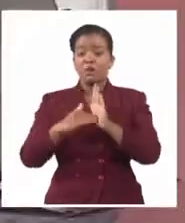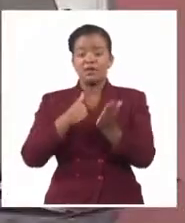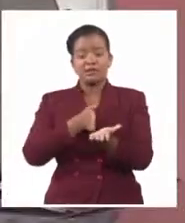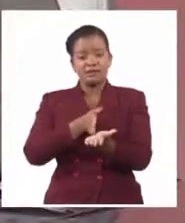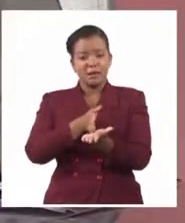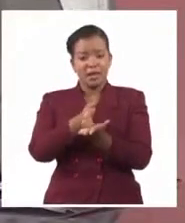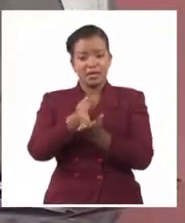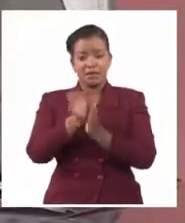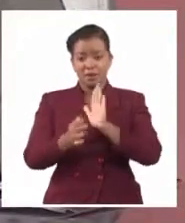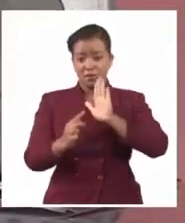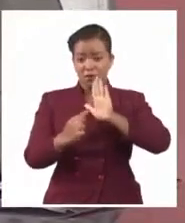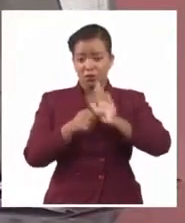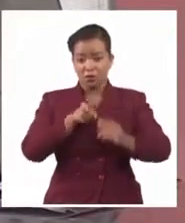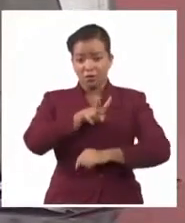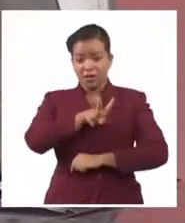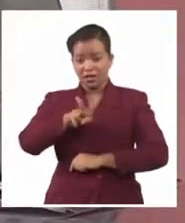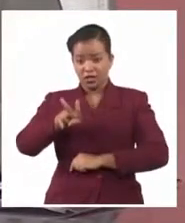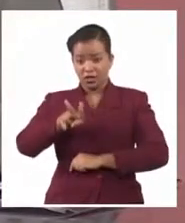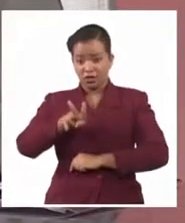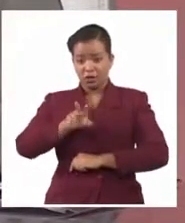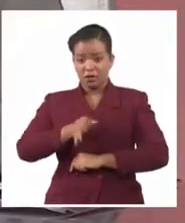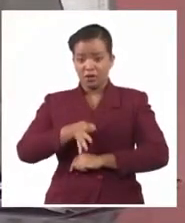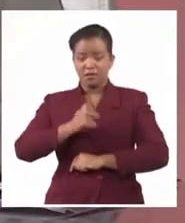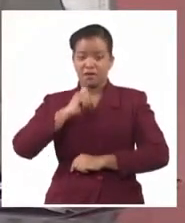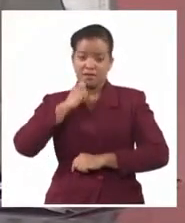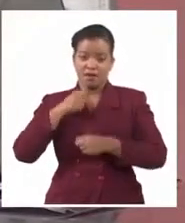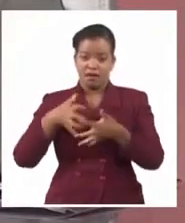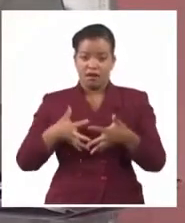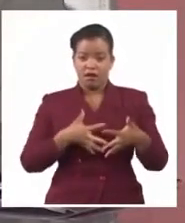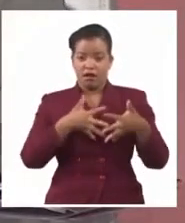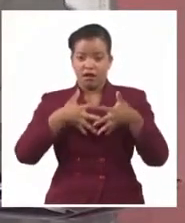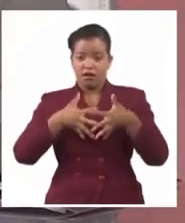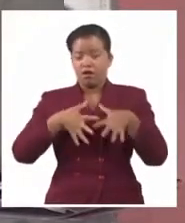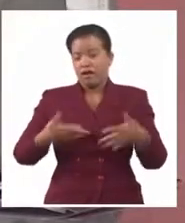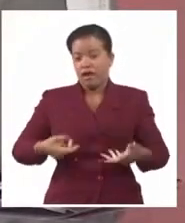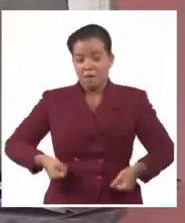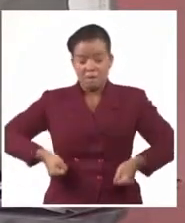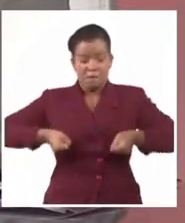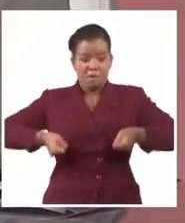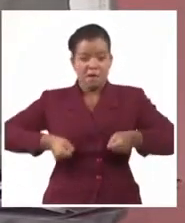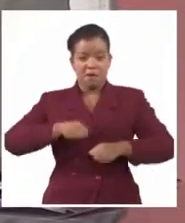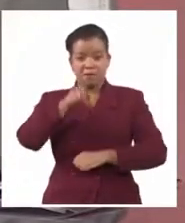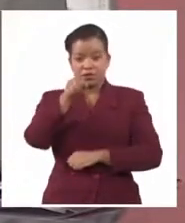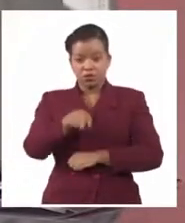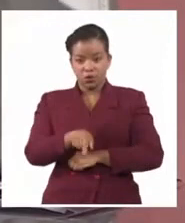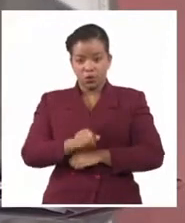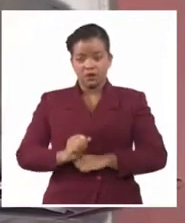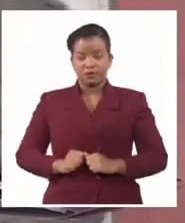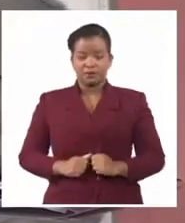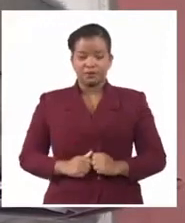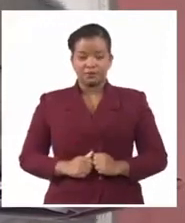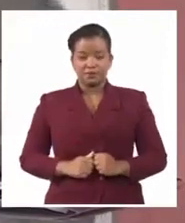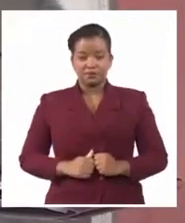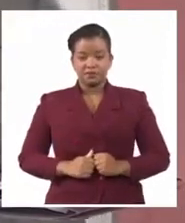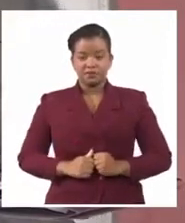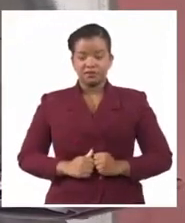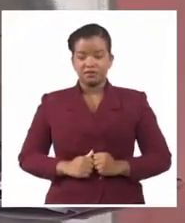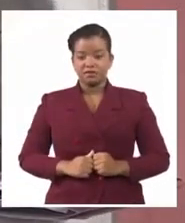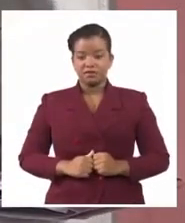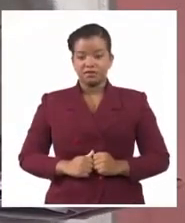de USD para los equipajes de las personas, acompañado y no acompañado. Y algo